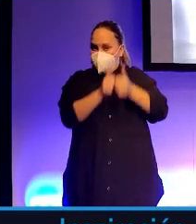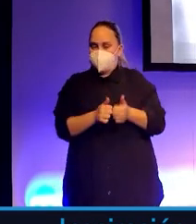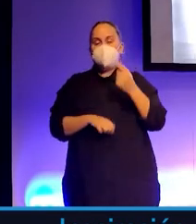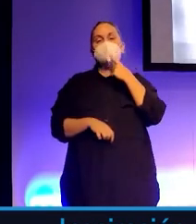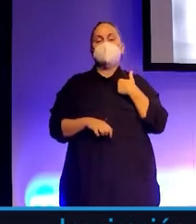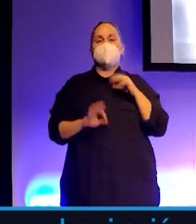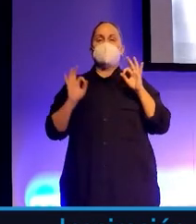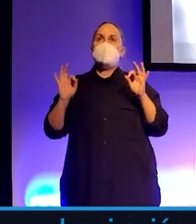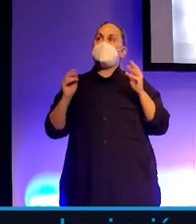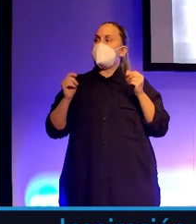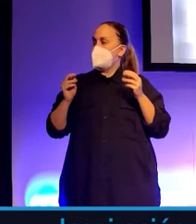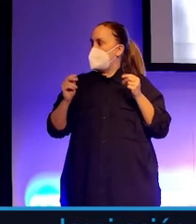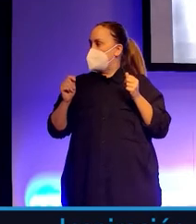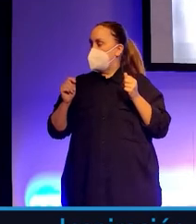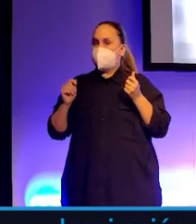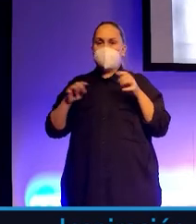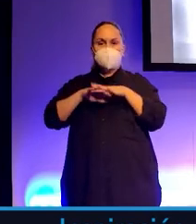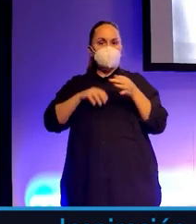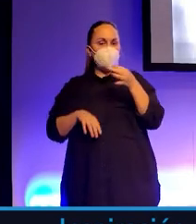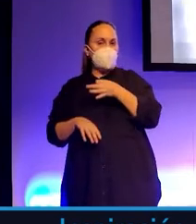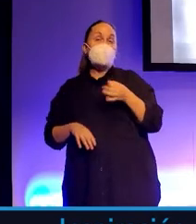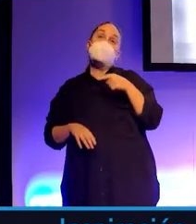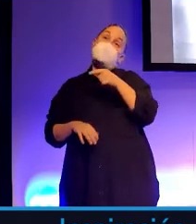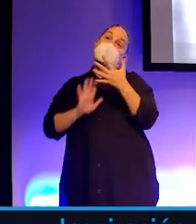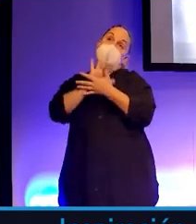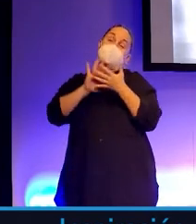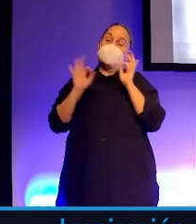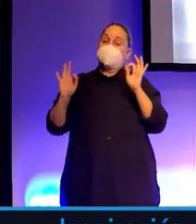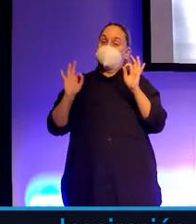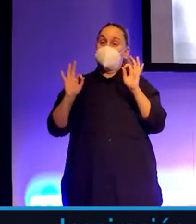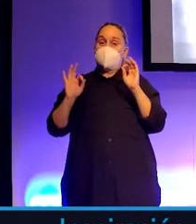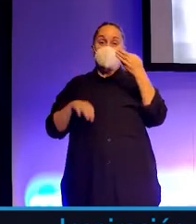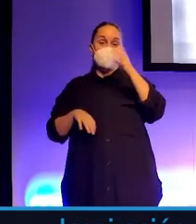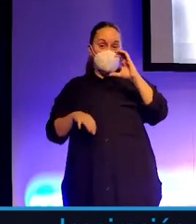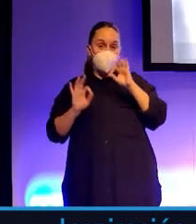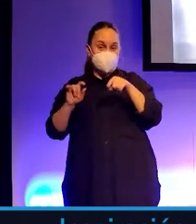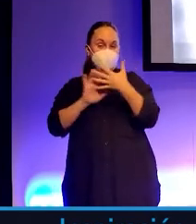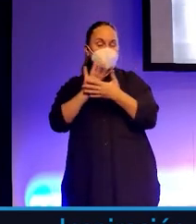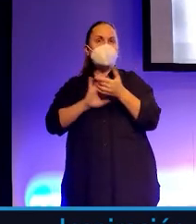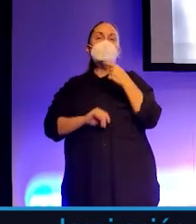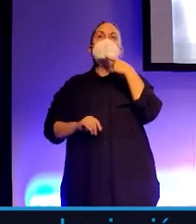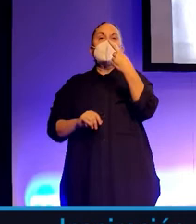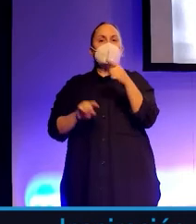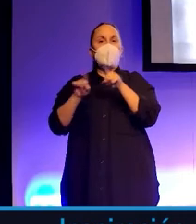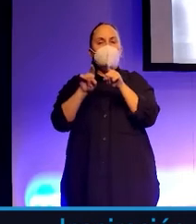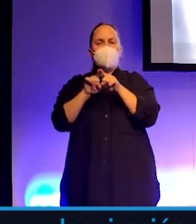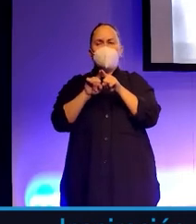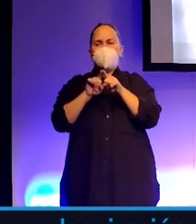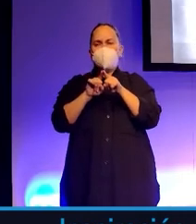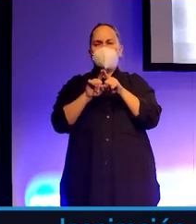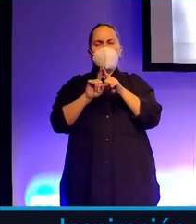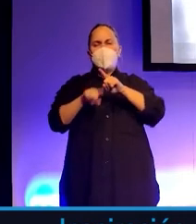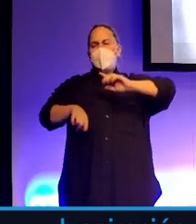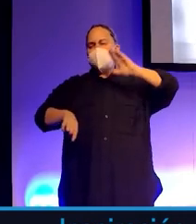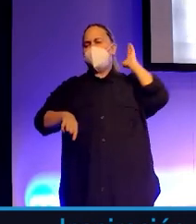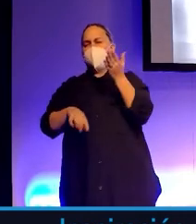la criptomoneda, o él hablaba concretamente de Bitcoin, decía, es un quiebre tan grande como